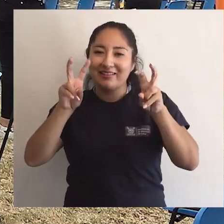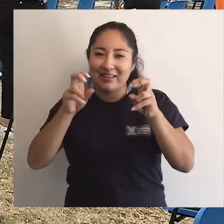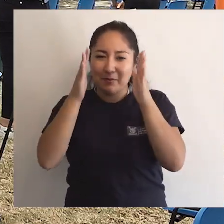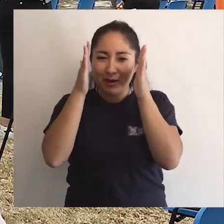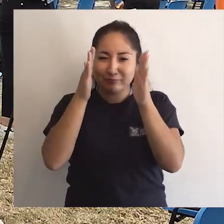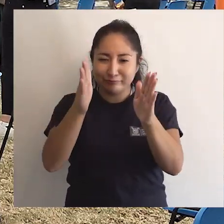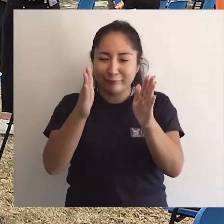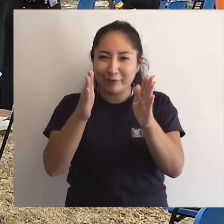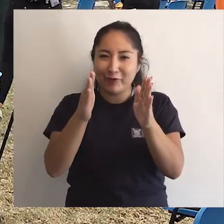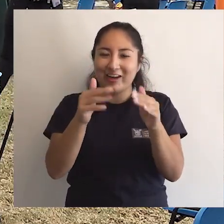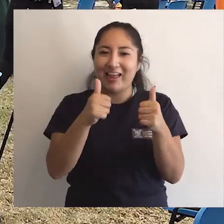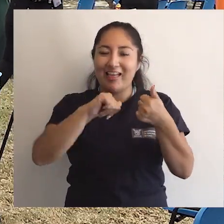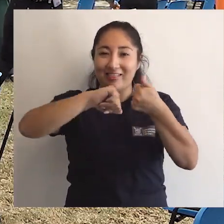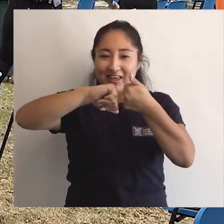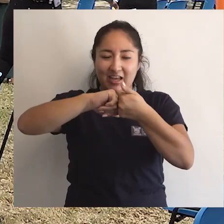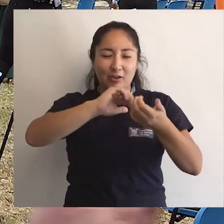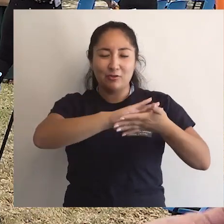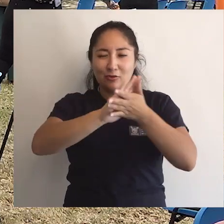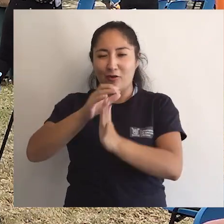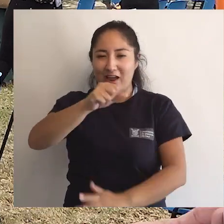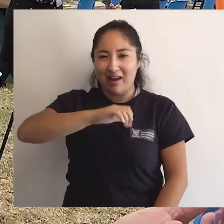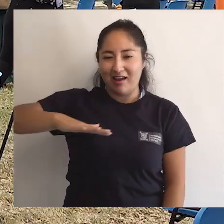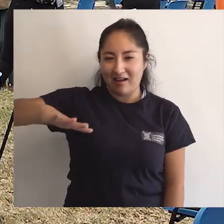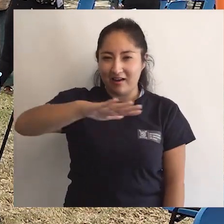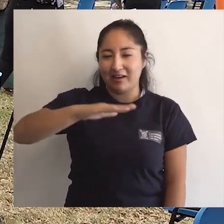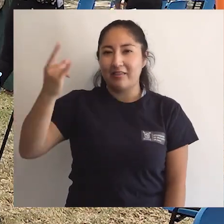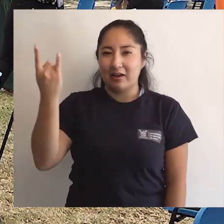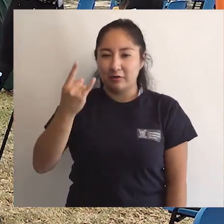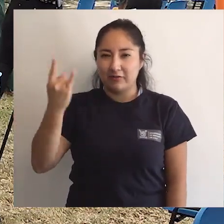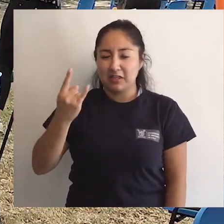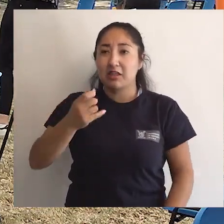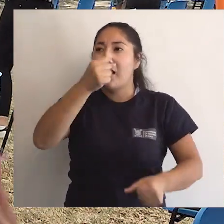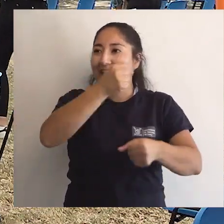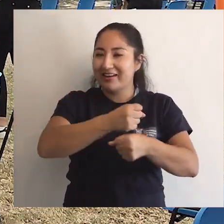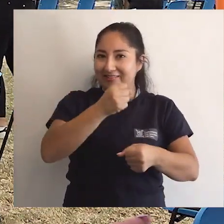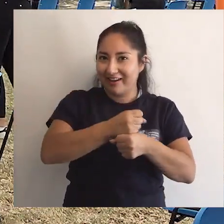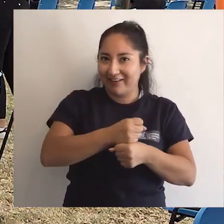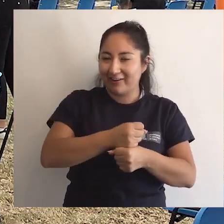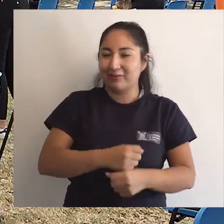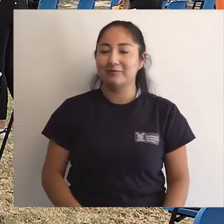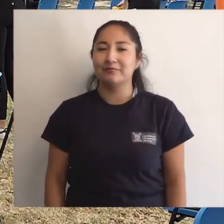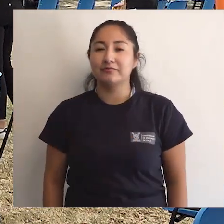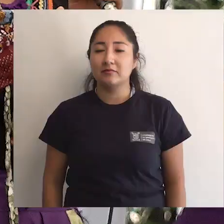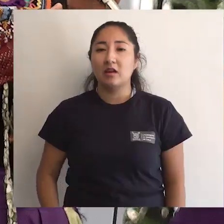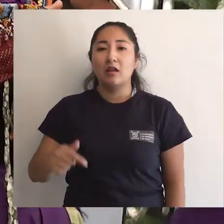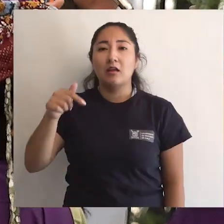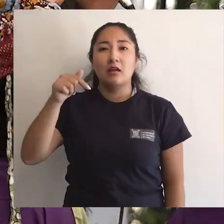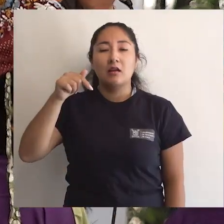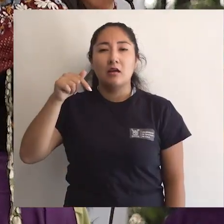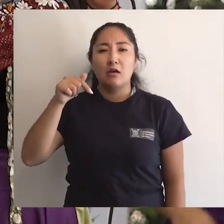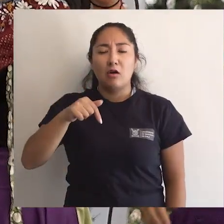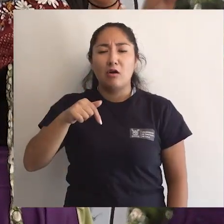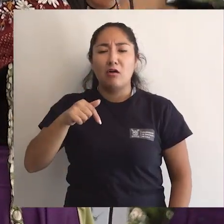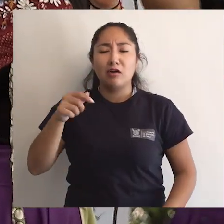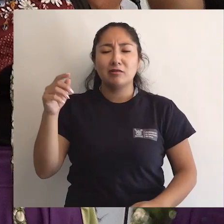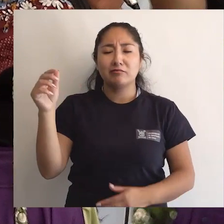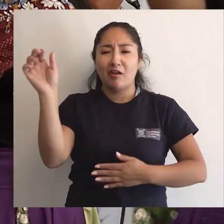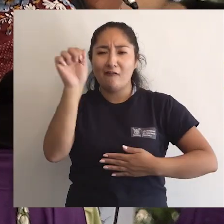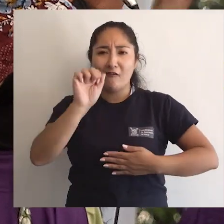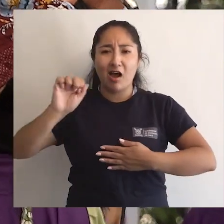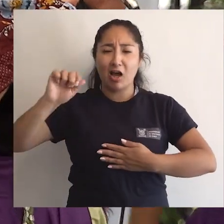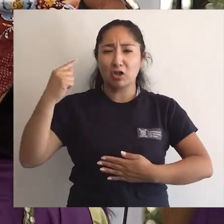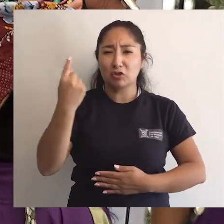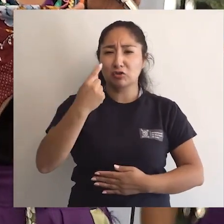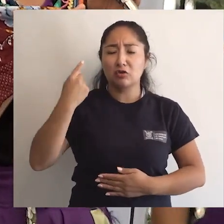temática de género, el enfoque de género en todas las áreas que tiene la universidad en su quehacer universitario. Hoy valió la cueca sola